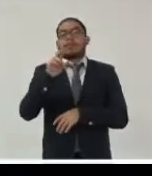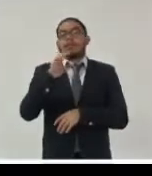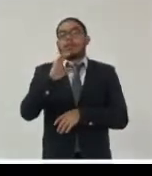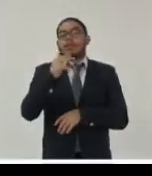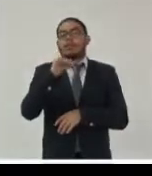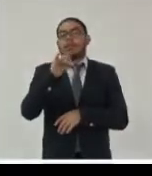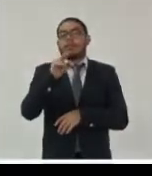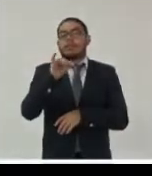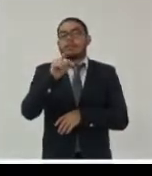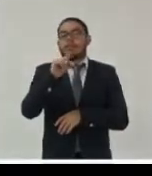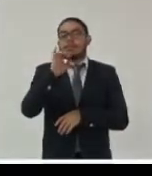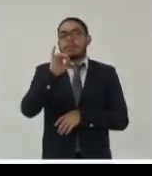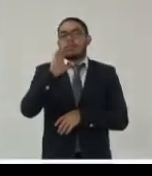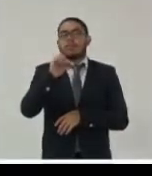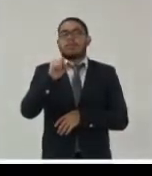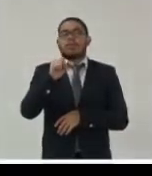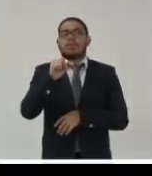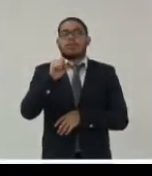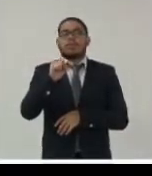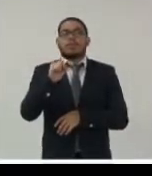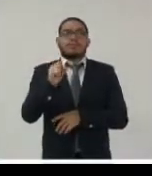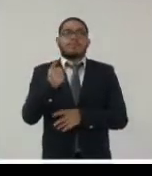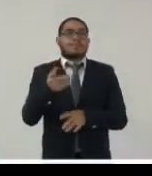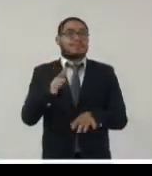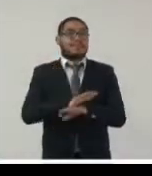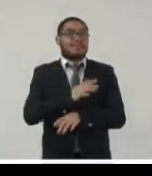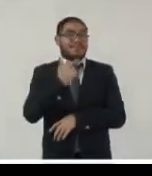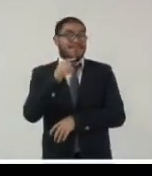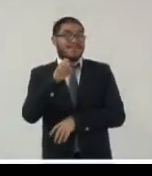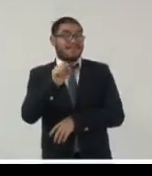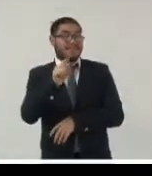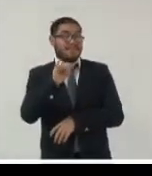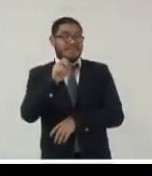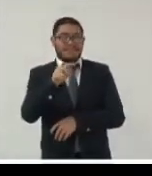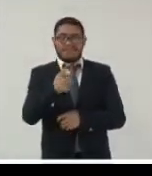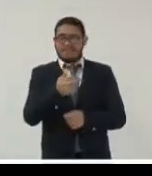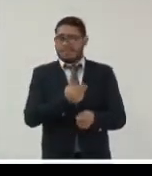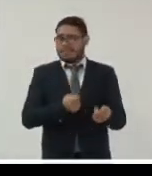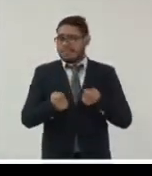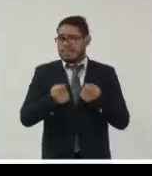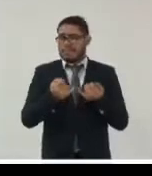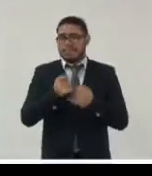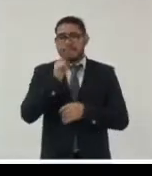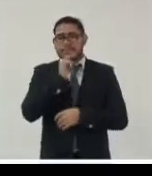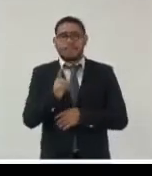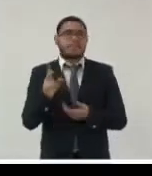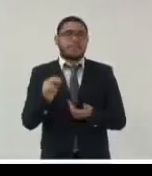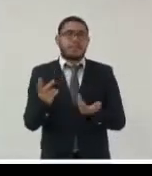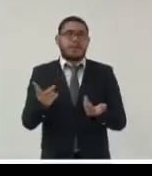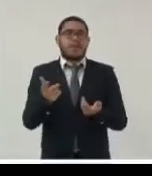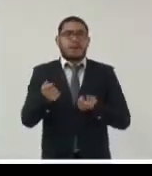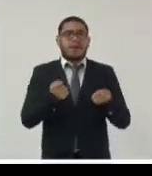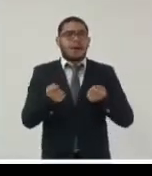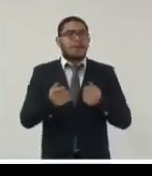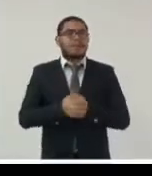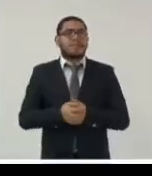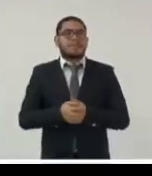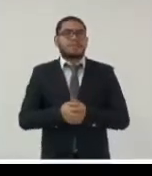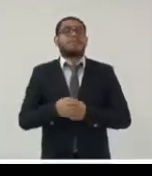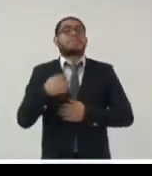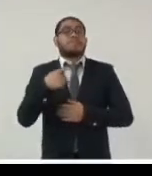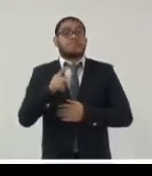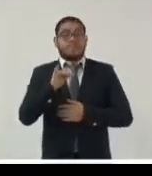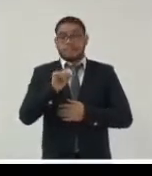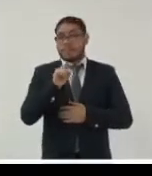no cambia la gestión documental es la misma gestión documental y la gestión de archivos pero sí que esta gestión